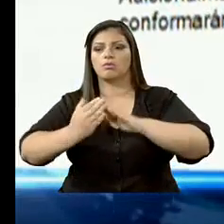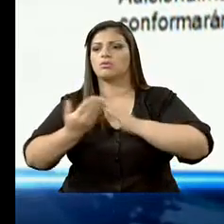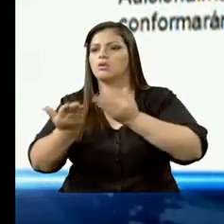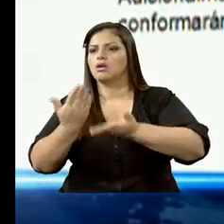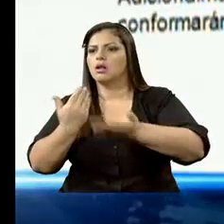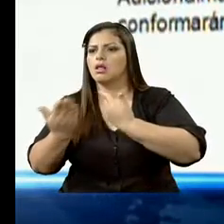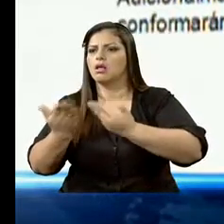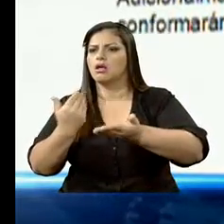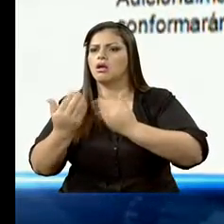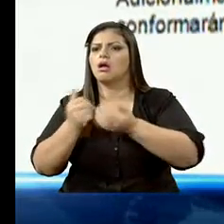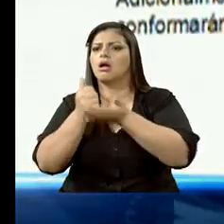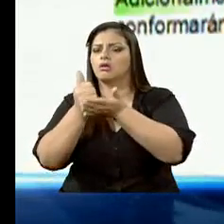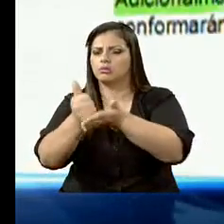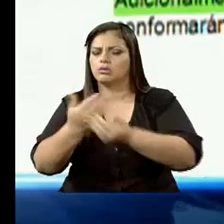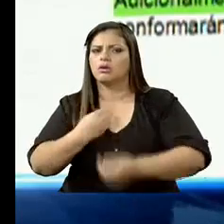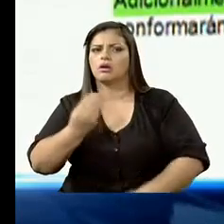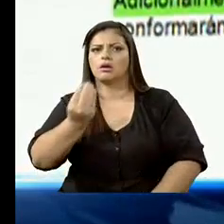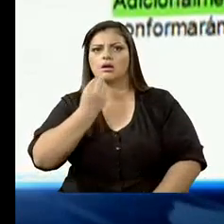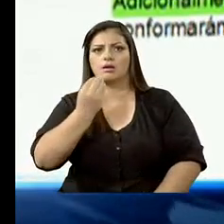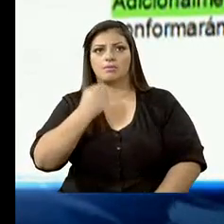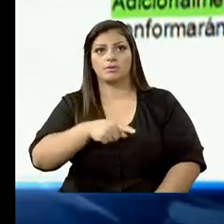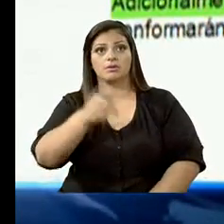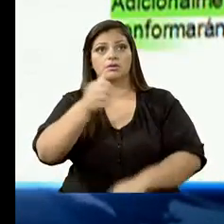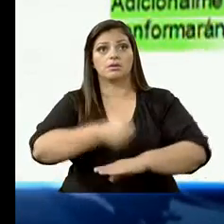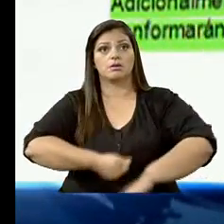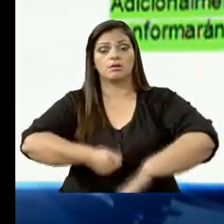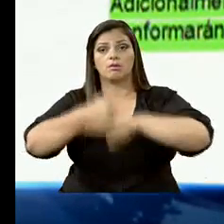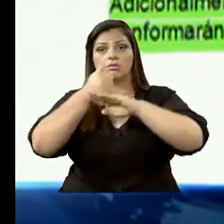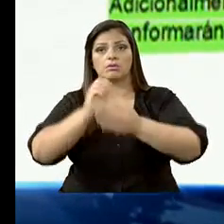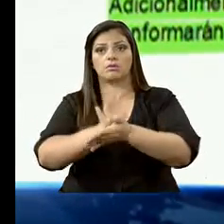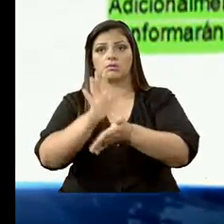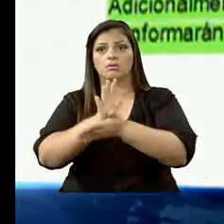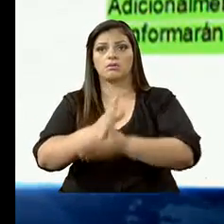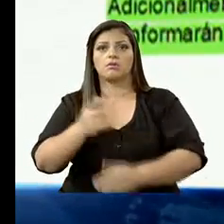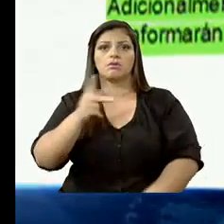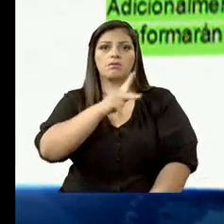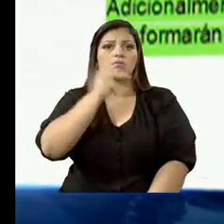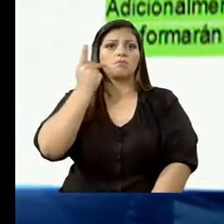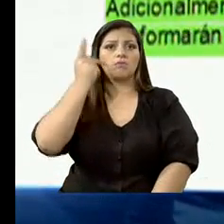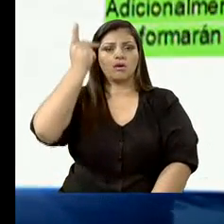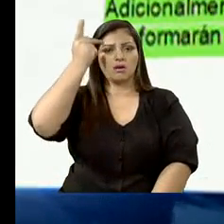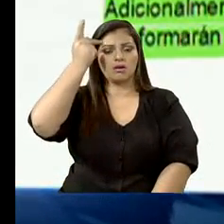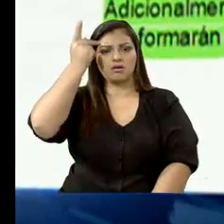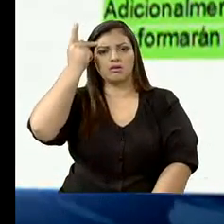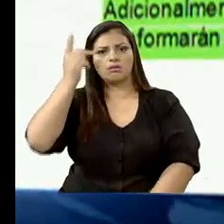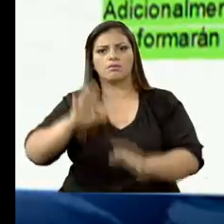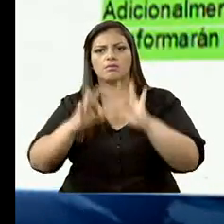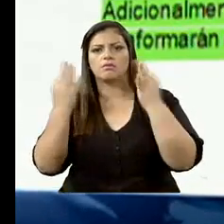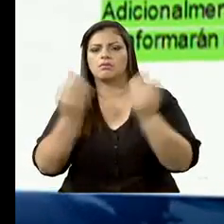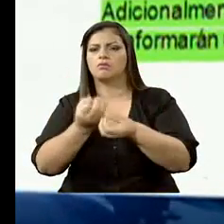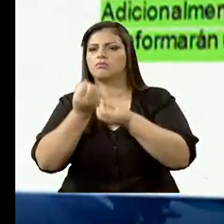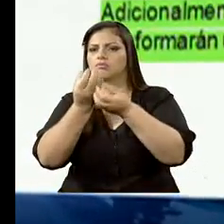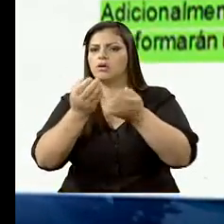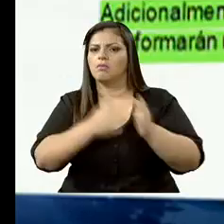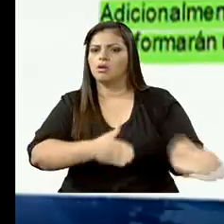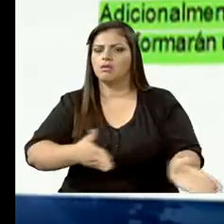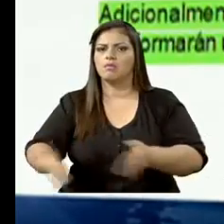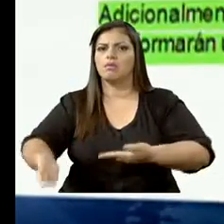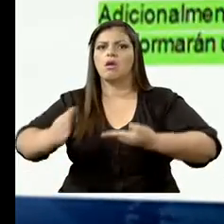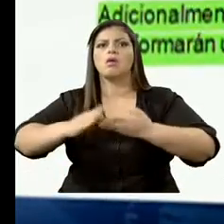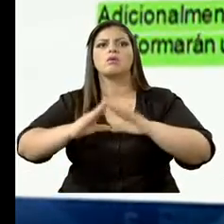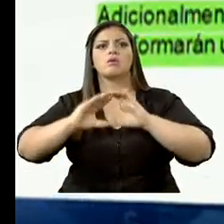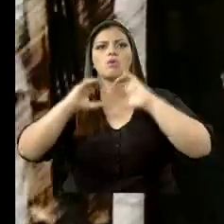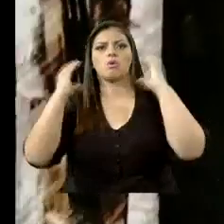adicionalmente, las autoridades del plantel y padres de familia conformarán un comité para realizar turnos de